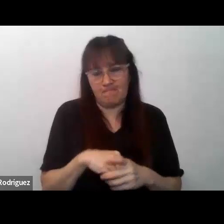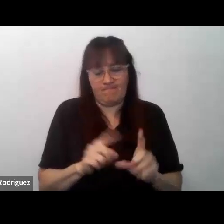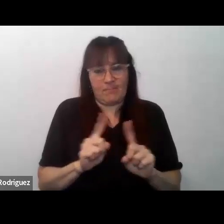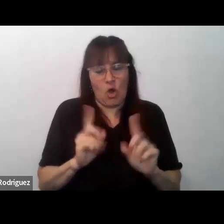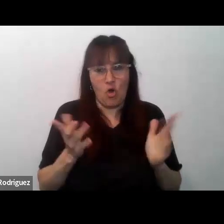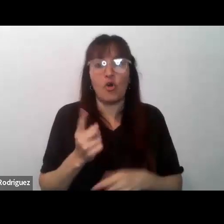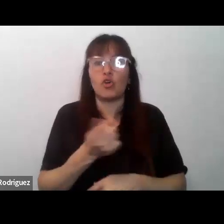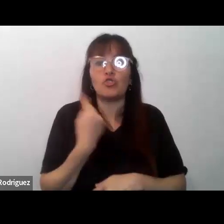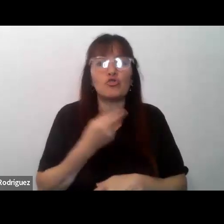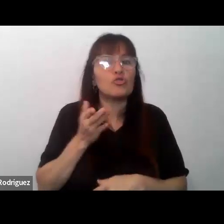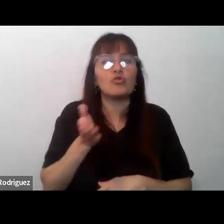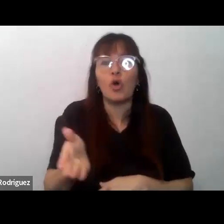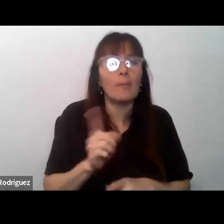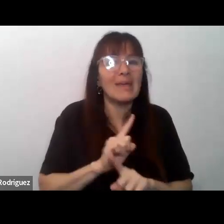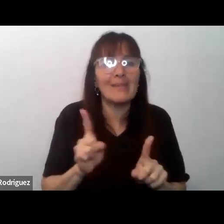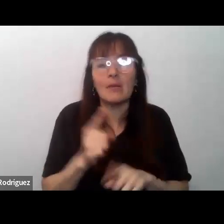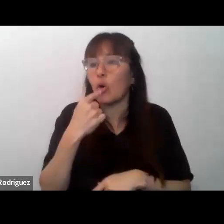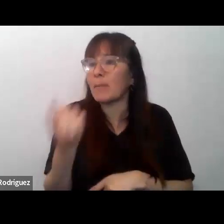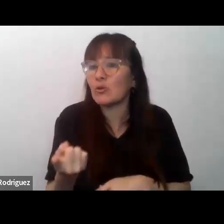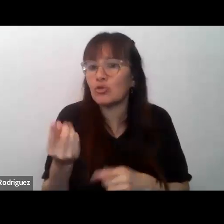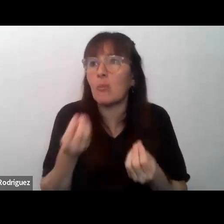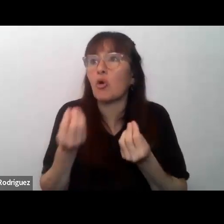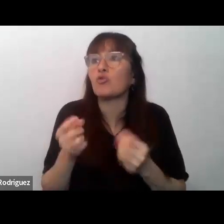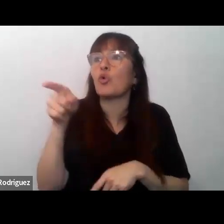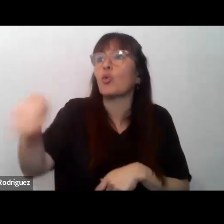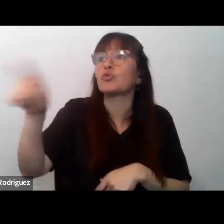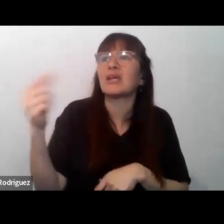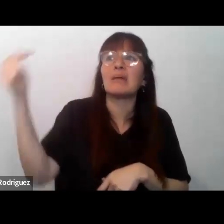nosotros no pedimos no preguntamos por qué vienen